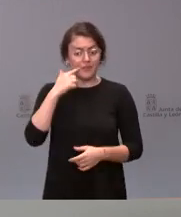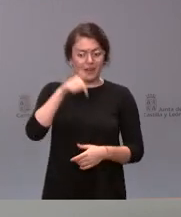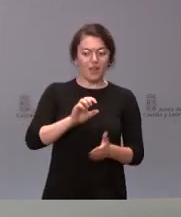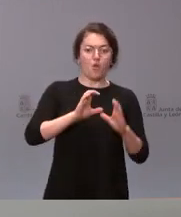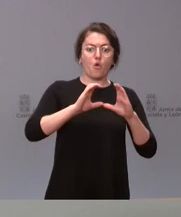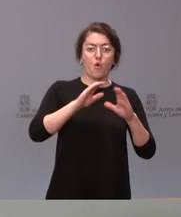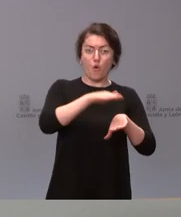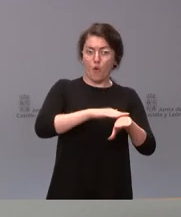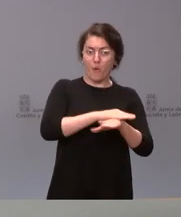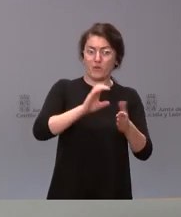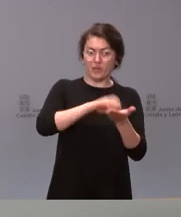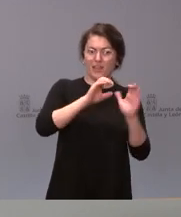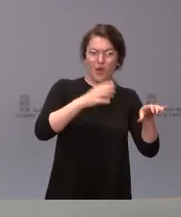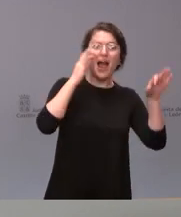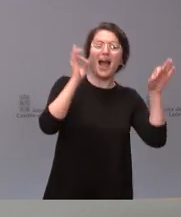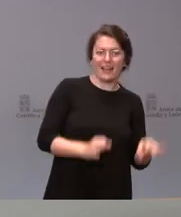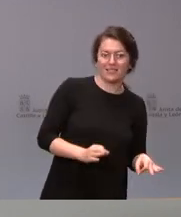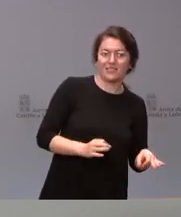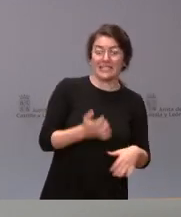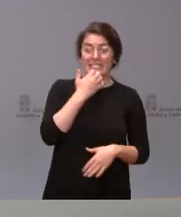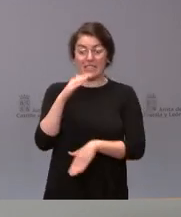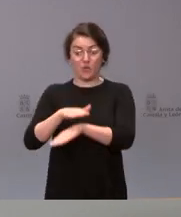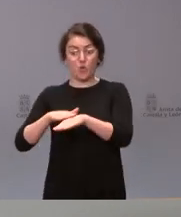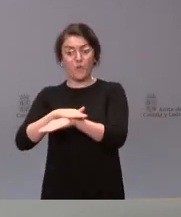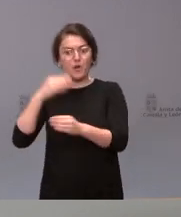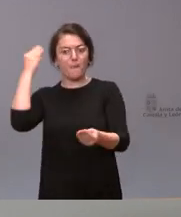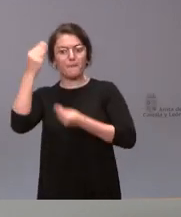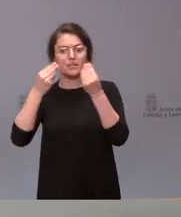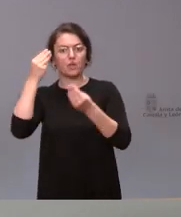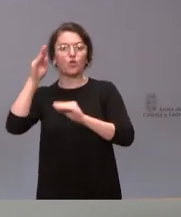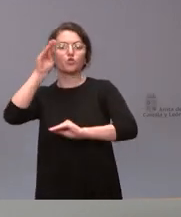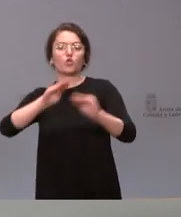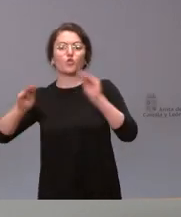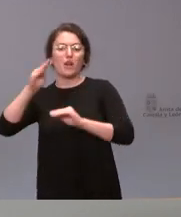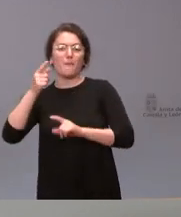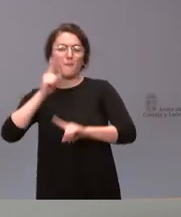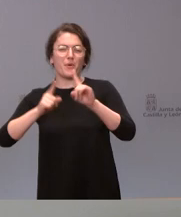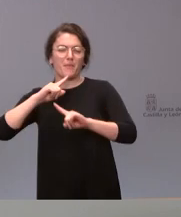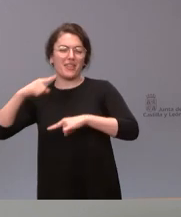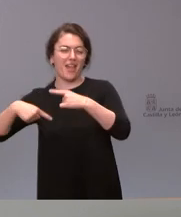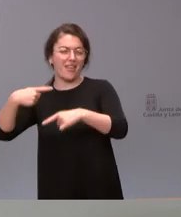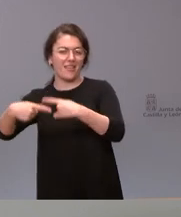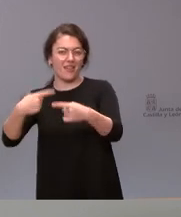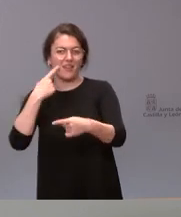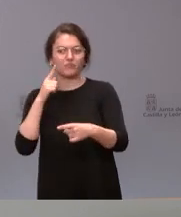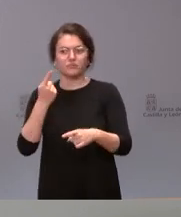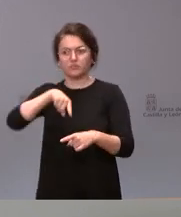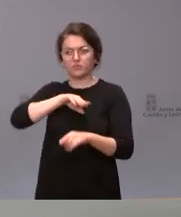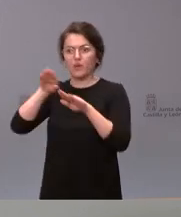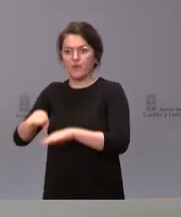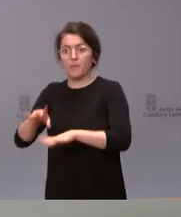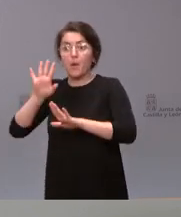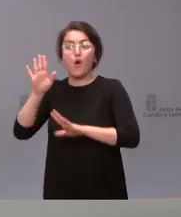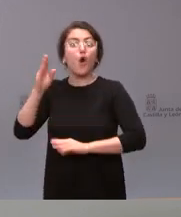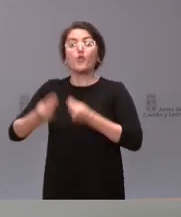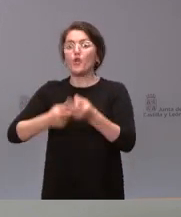de España estuviera pensando en solucionar los problemas diarios de la gente, nos tendría a su lado para esa solución. Y como no lo hace, nosotros vamos a dedicarlo